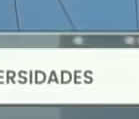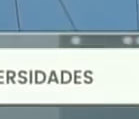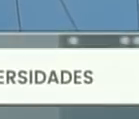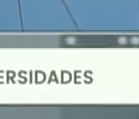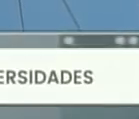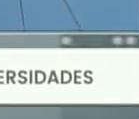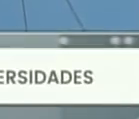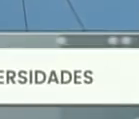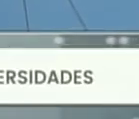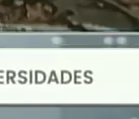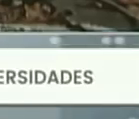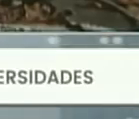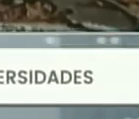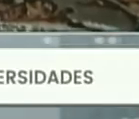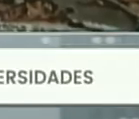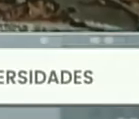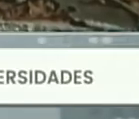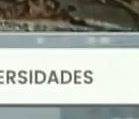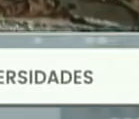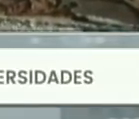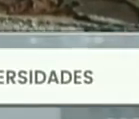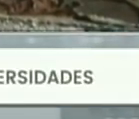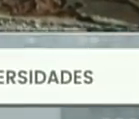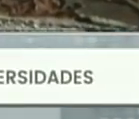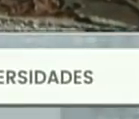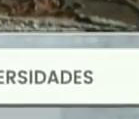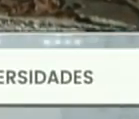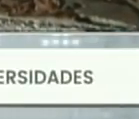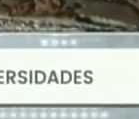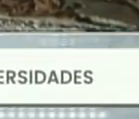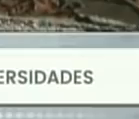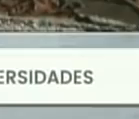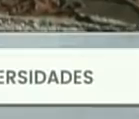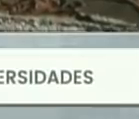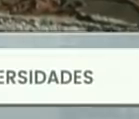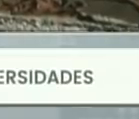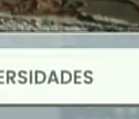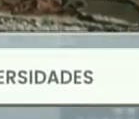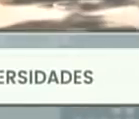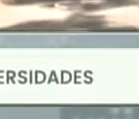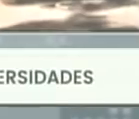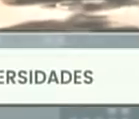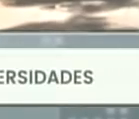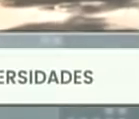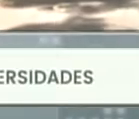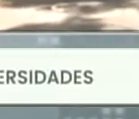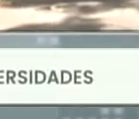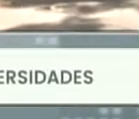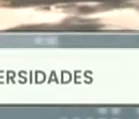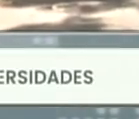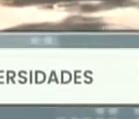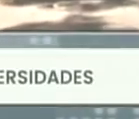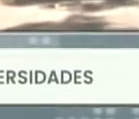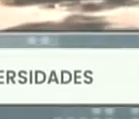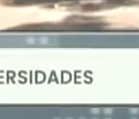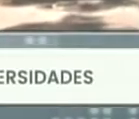de la infraestructura de todas las universidades del país